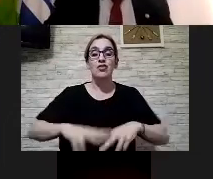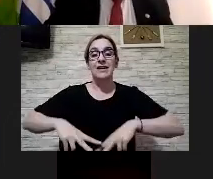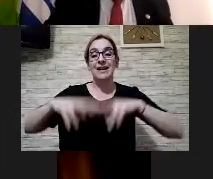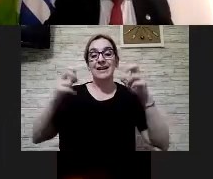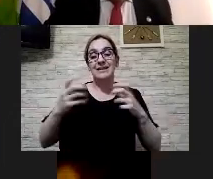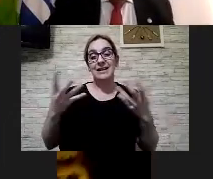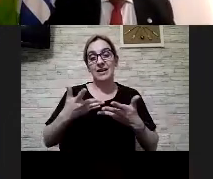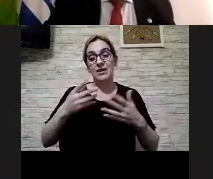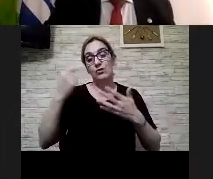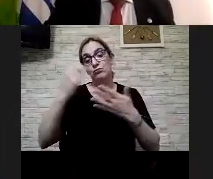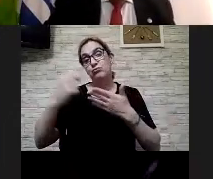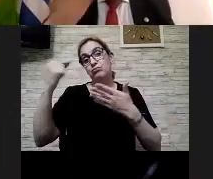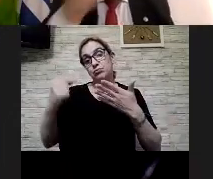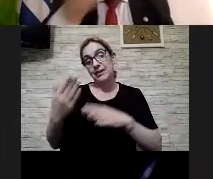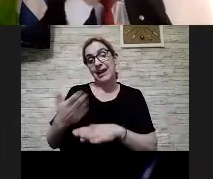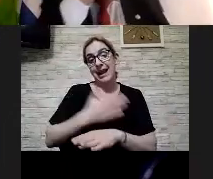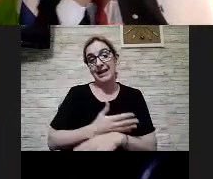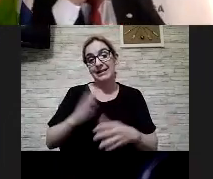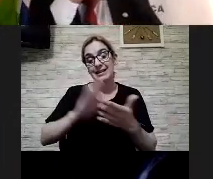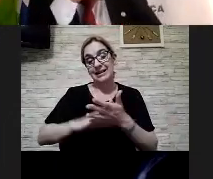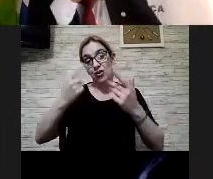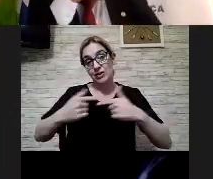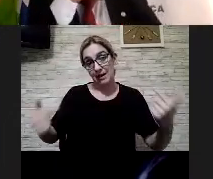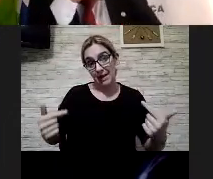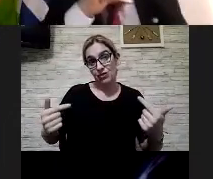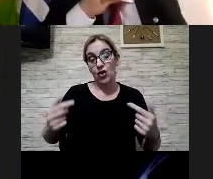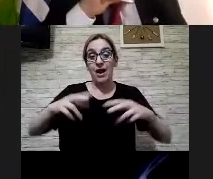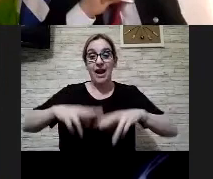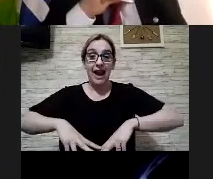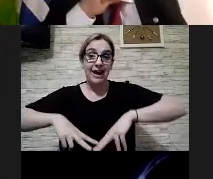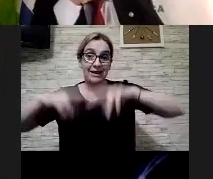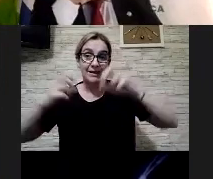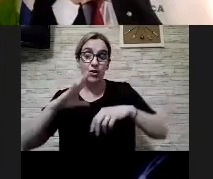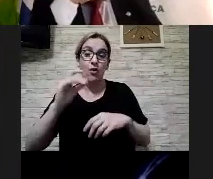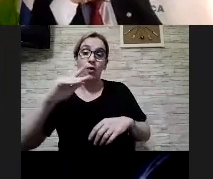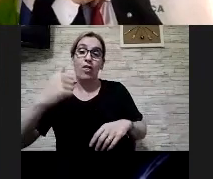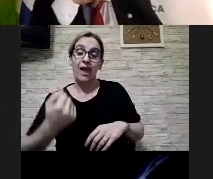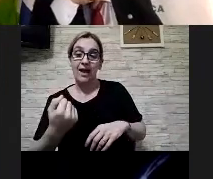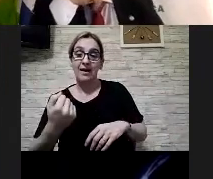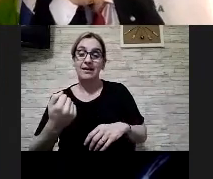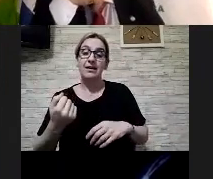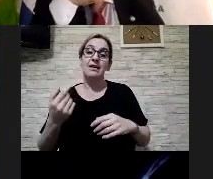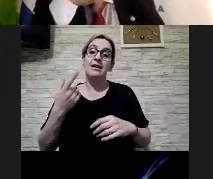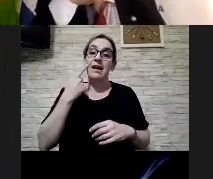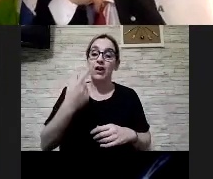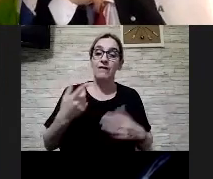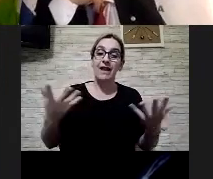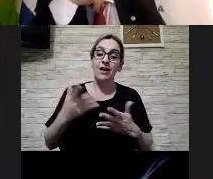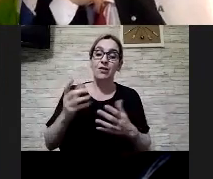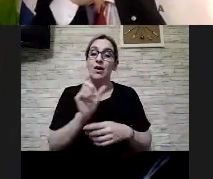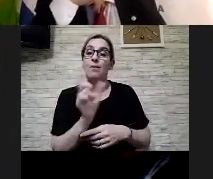reconocimiento previo de estos elementos el análisis poda aparece por las siglas de las palabras